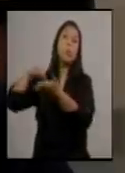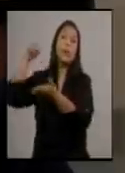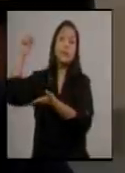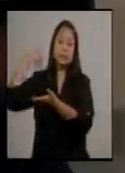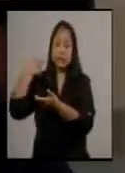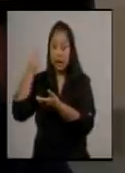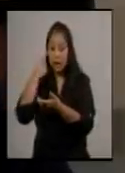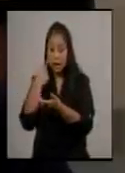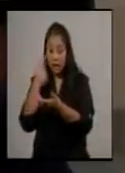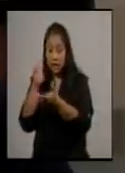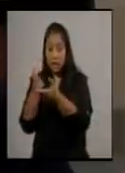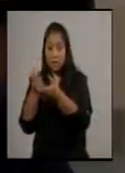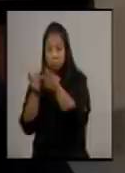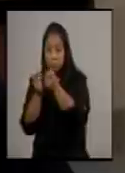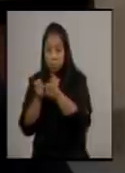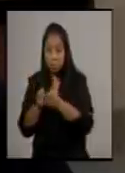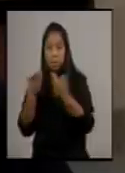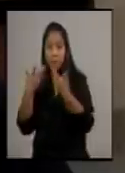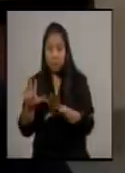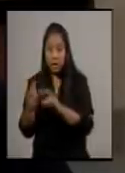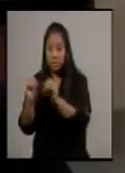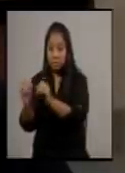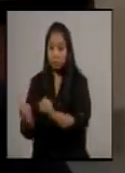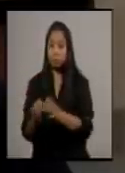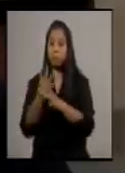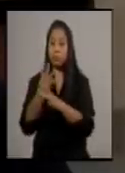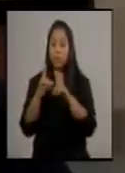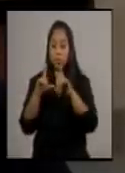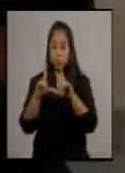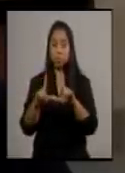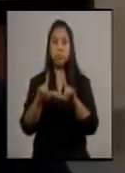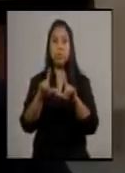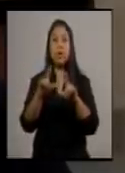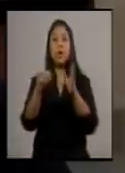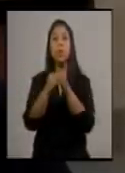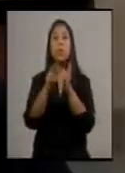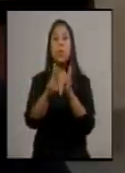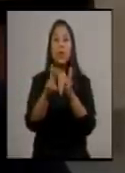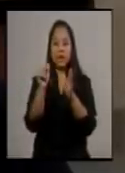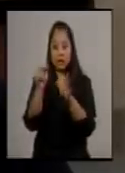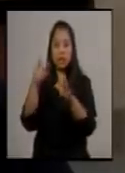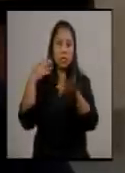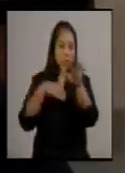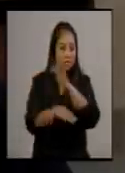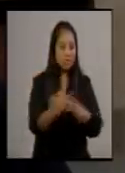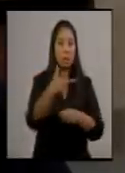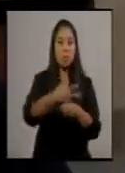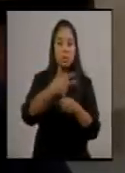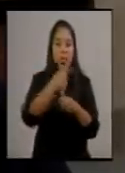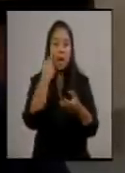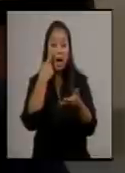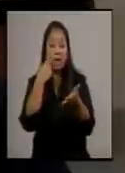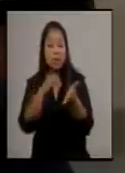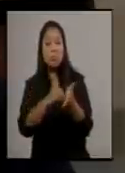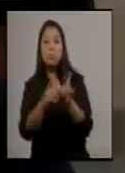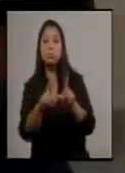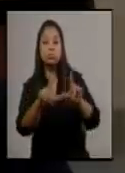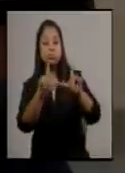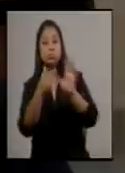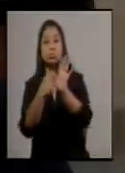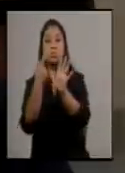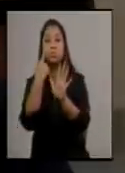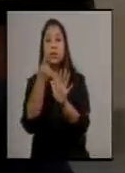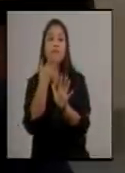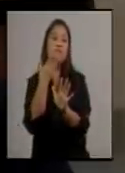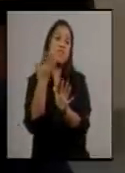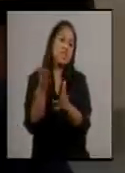creó para el efecto, para que podamos ser mucho más expeditos en la entrada al país. Ya se abrieron las fronteras. Tuvimos un